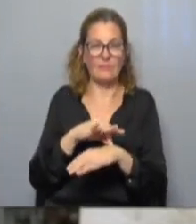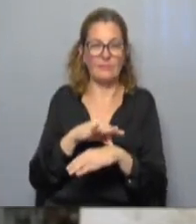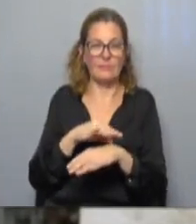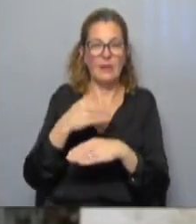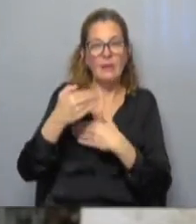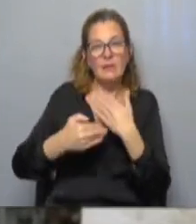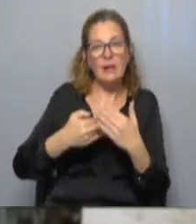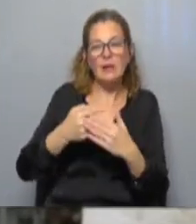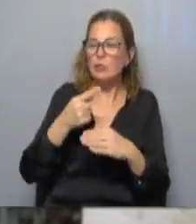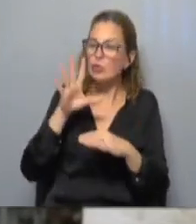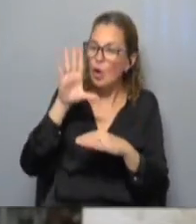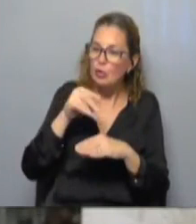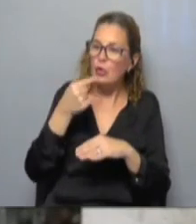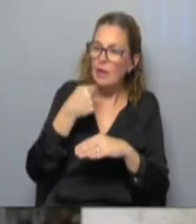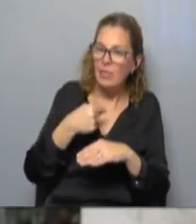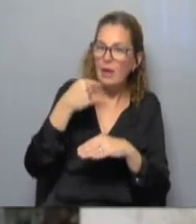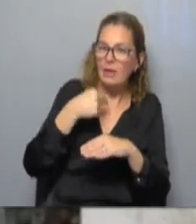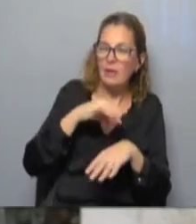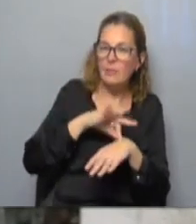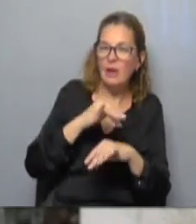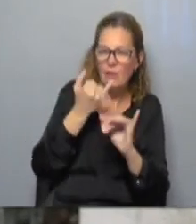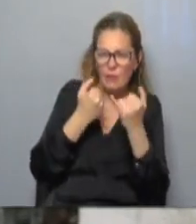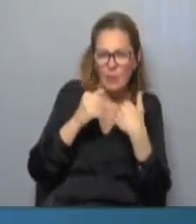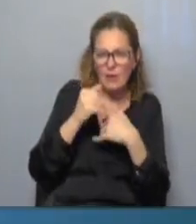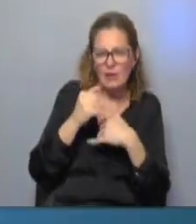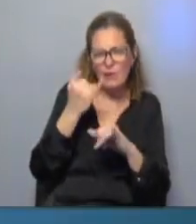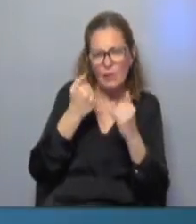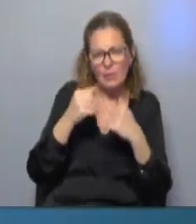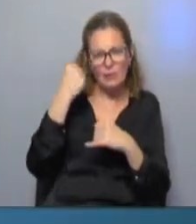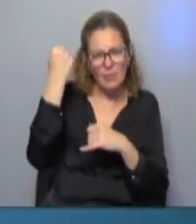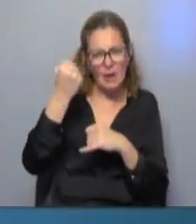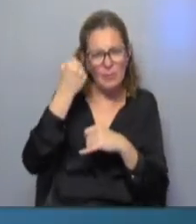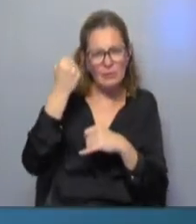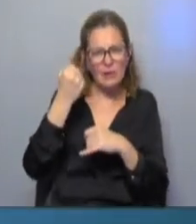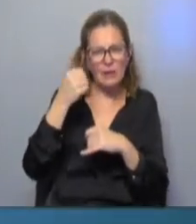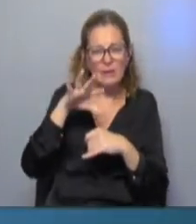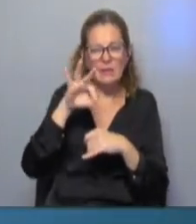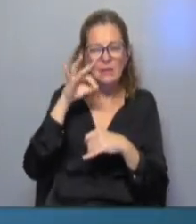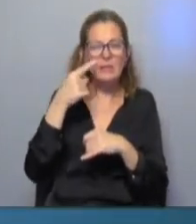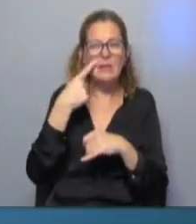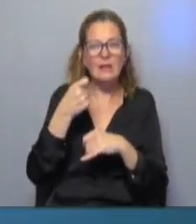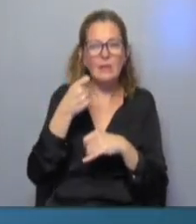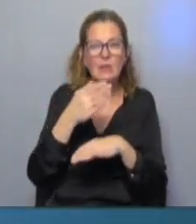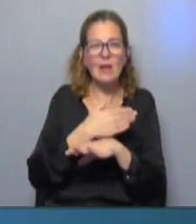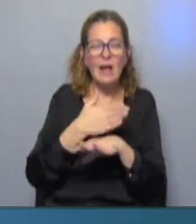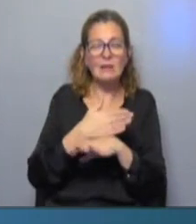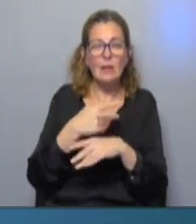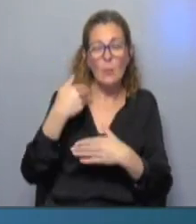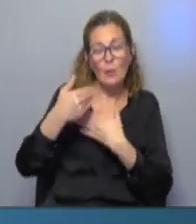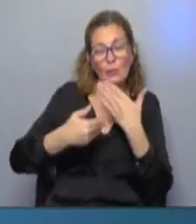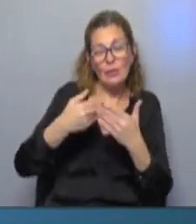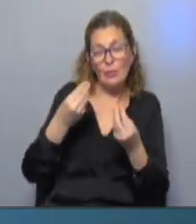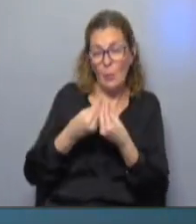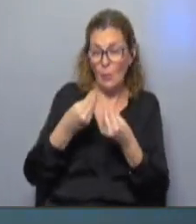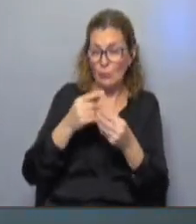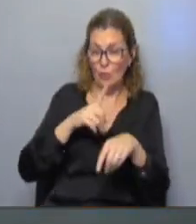seguir todas sus recomendaciones y informarse yo creo que la información es lo más importante la detección temprana de todo esto porque son dos procesos que llevan mucho